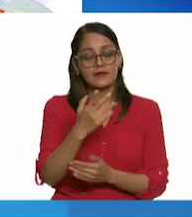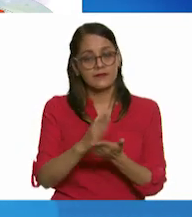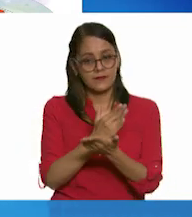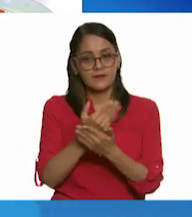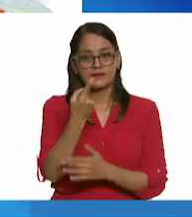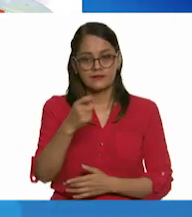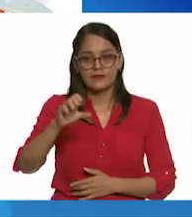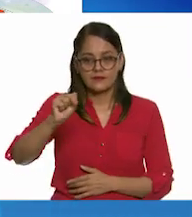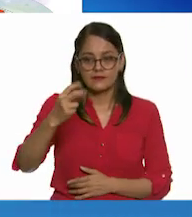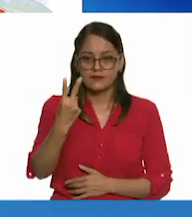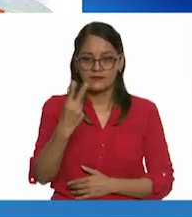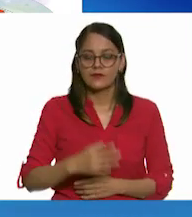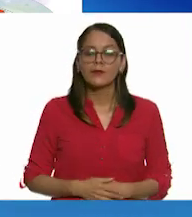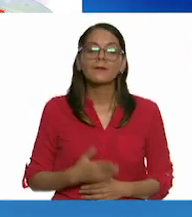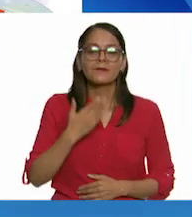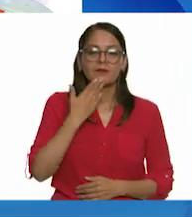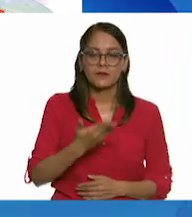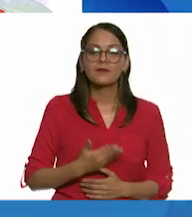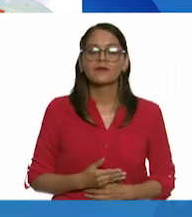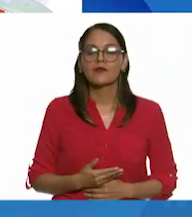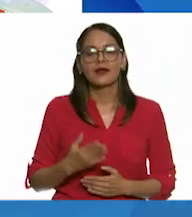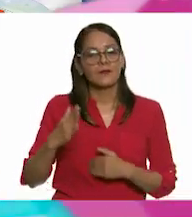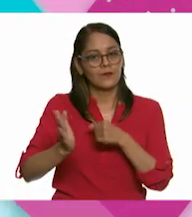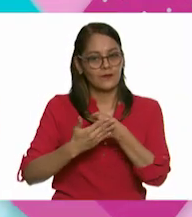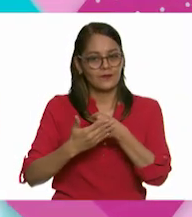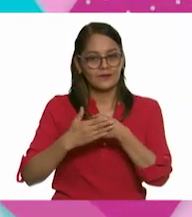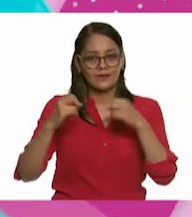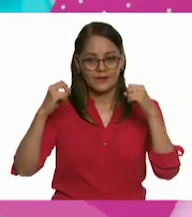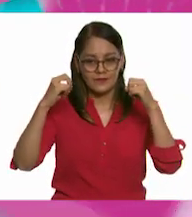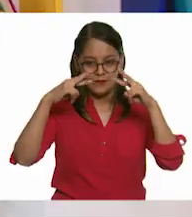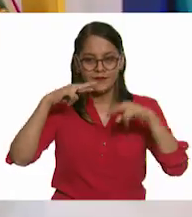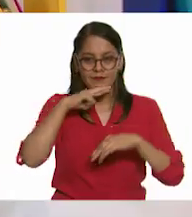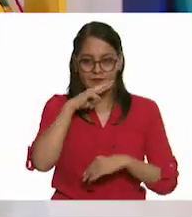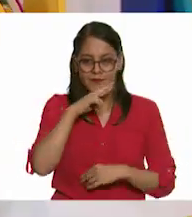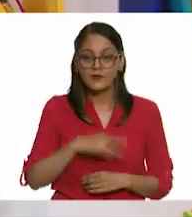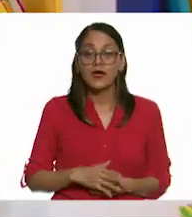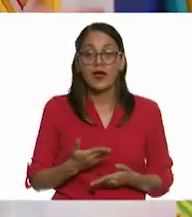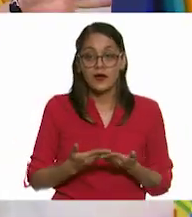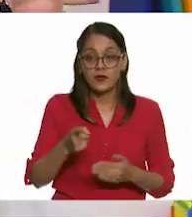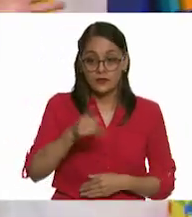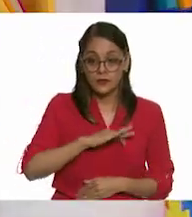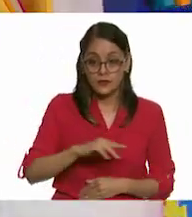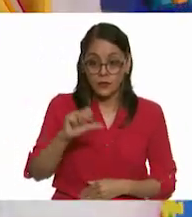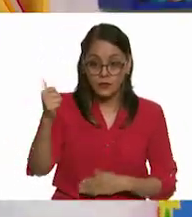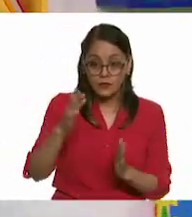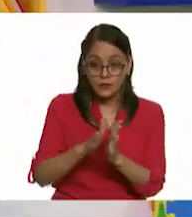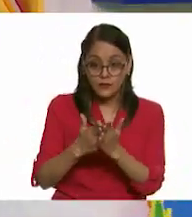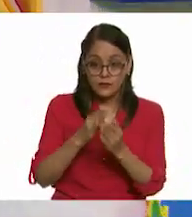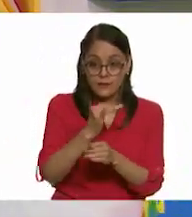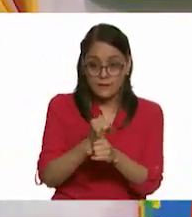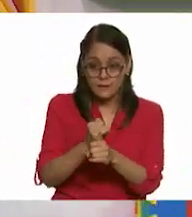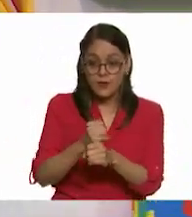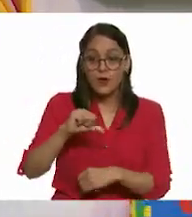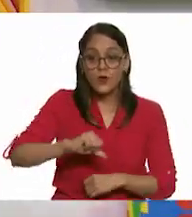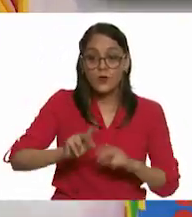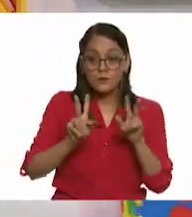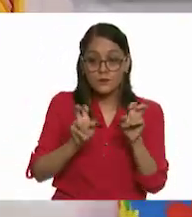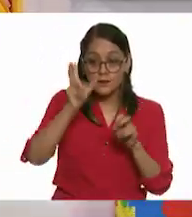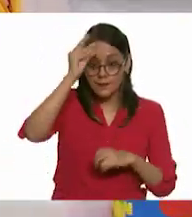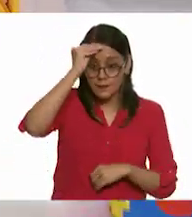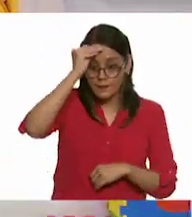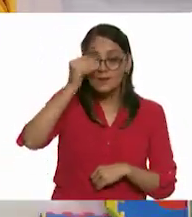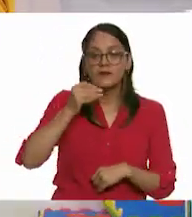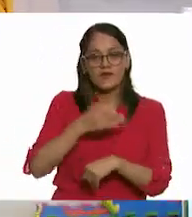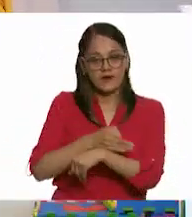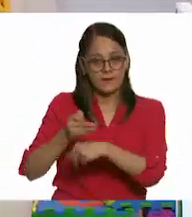Perfecto. Muy bien. Pues, nos vemos muy pronto. Y ahora, si te es posible, consulta otros libros y comenta el tema de hoy con tu